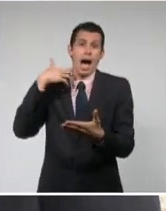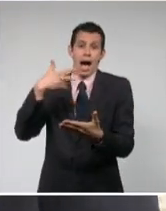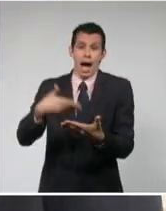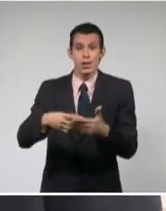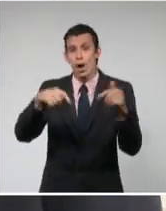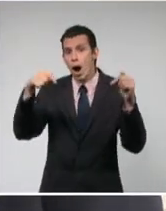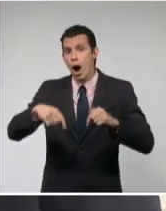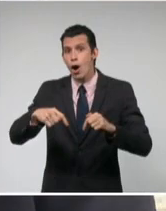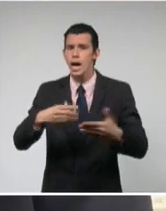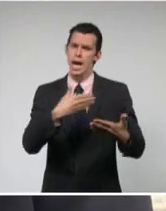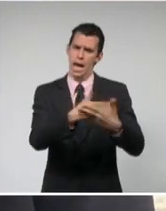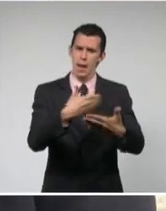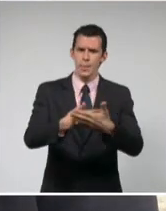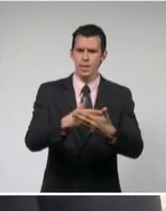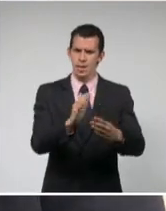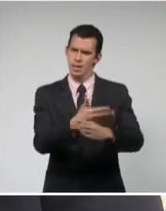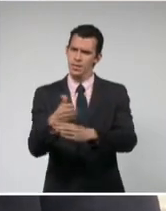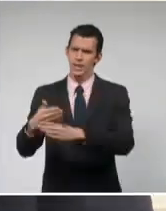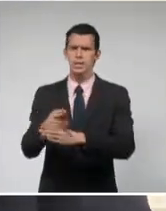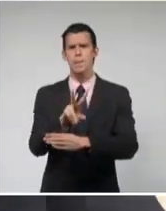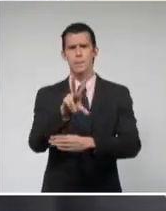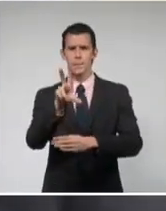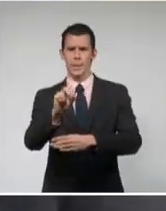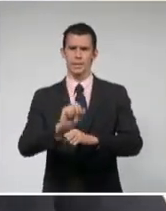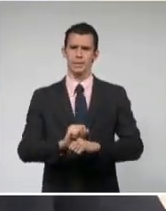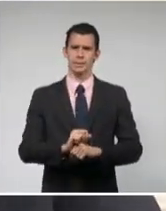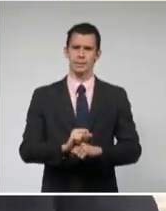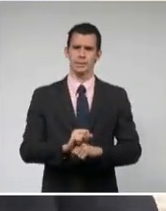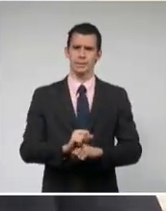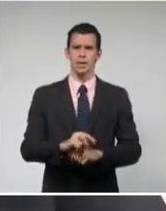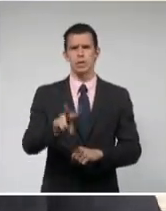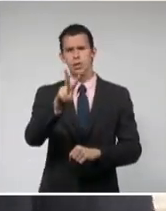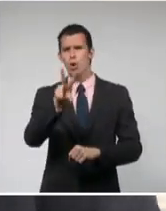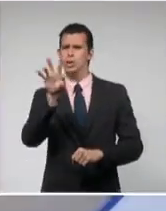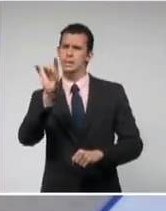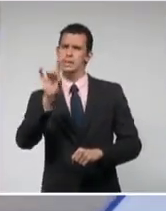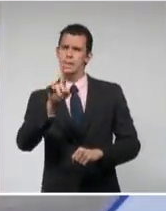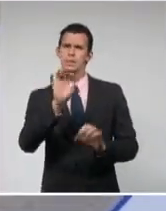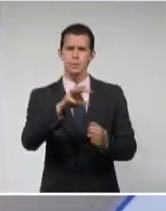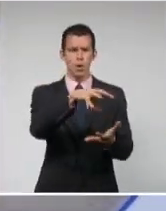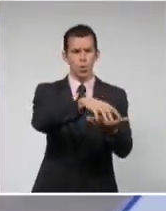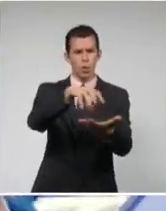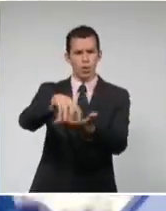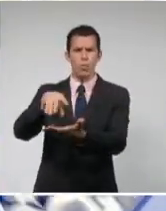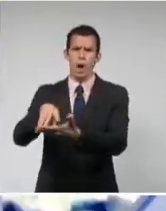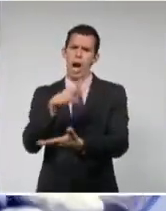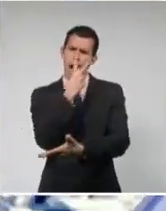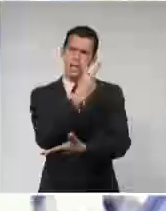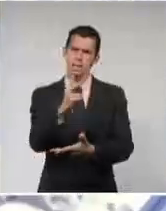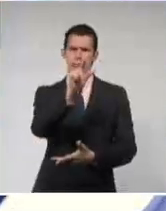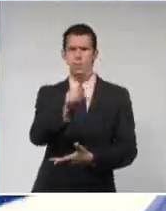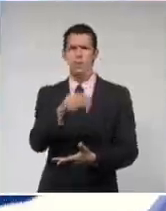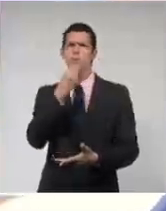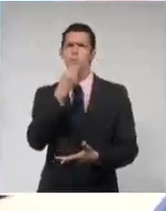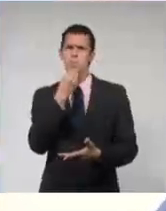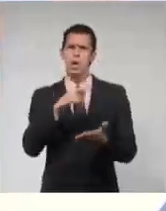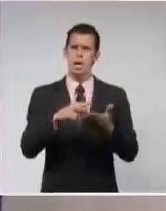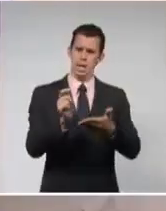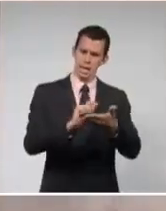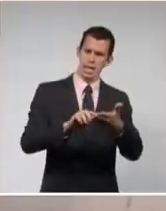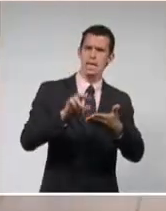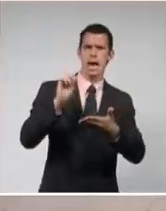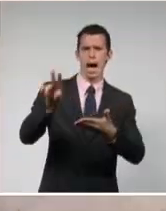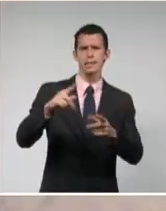empresas, 215 oficinas de correo, casi 10.000 trabajadores. Muchas son las funciones asumidas por esta